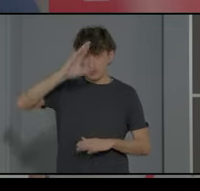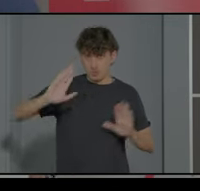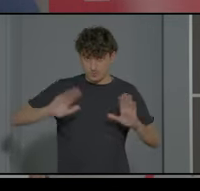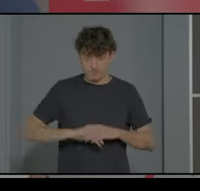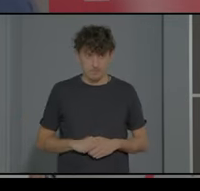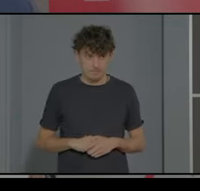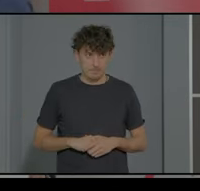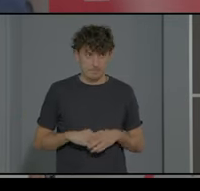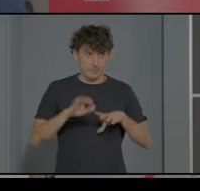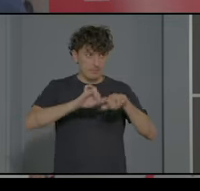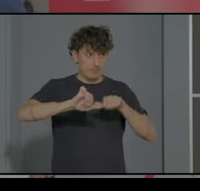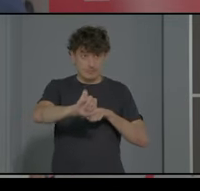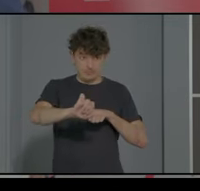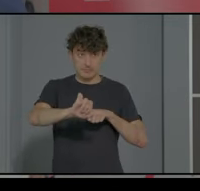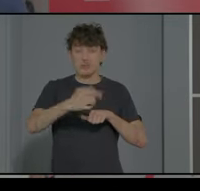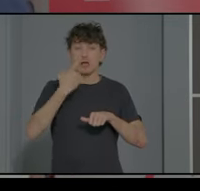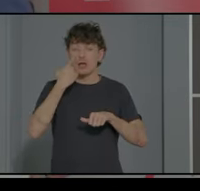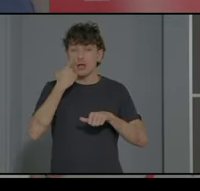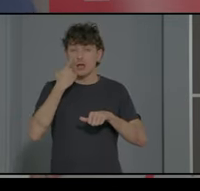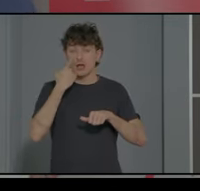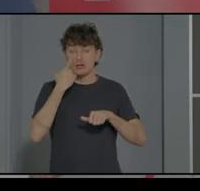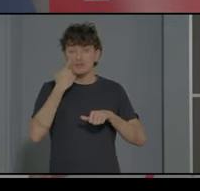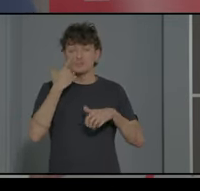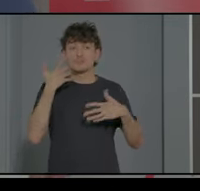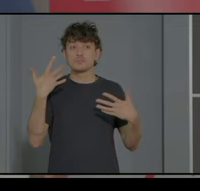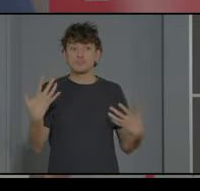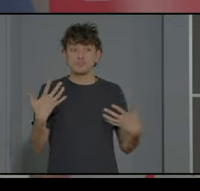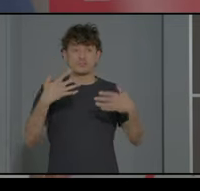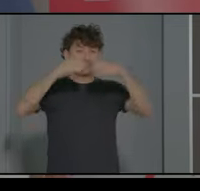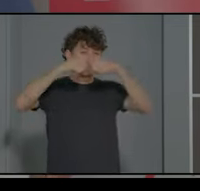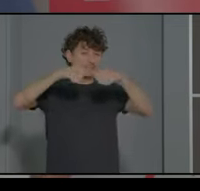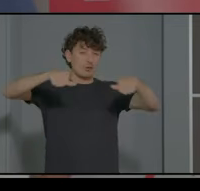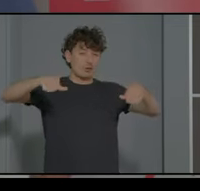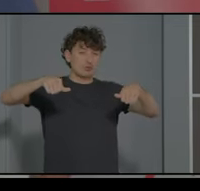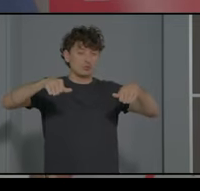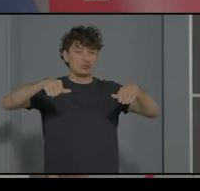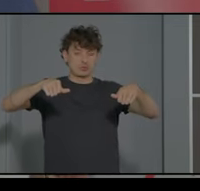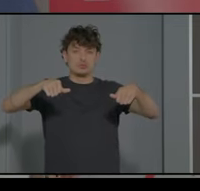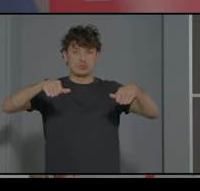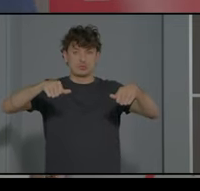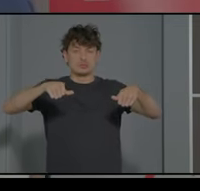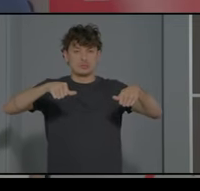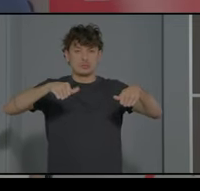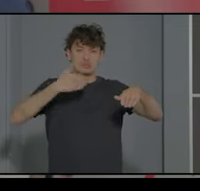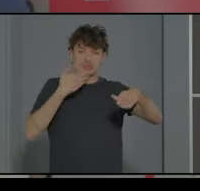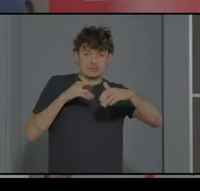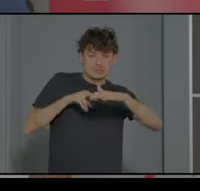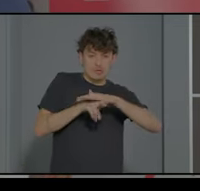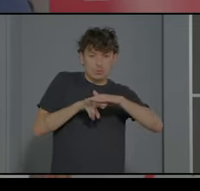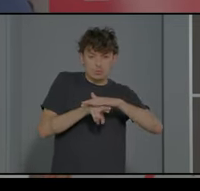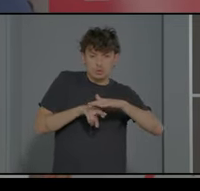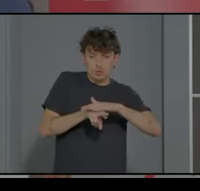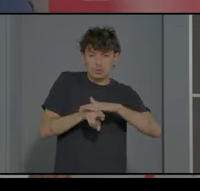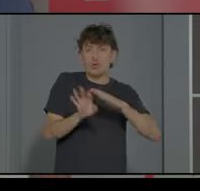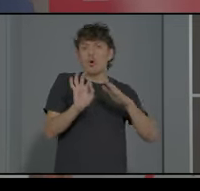A partir de aquí vamos a ir viendo el volumen de rigidez que estos estereotipos introducen en la provisión de recursos, en la derivación